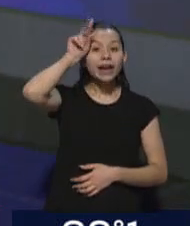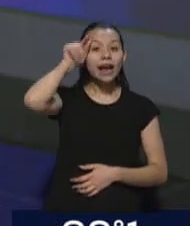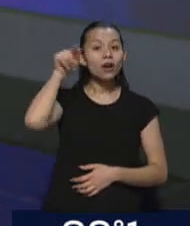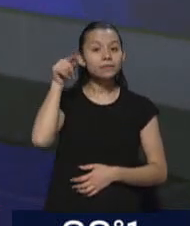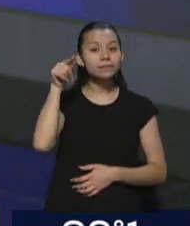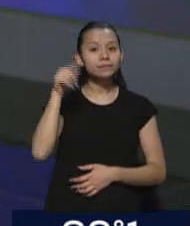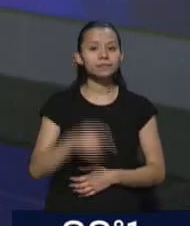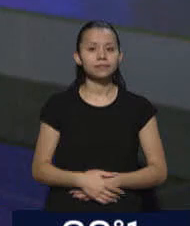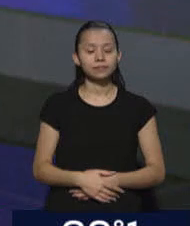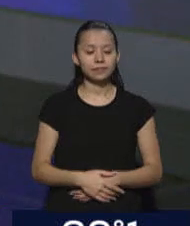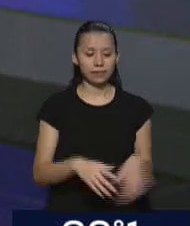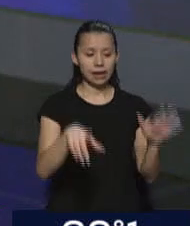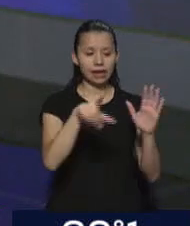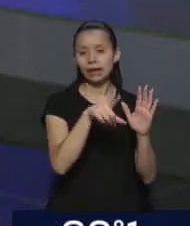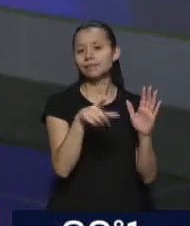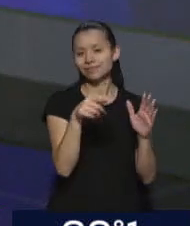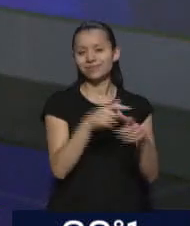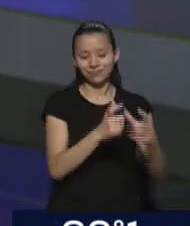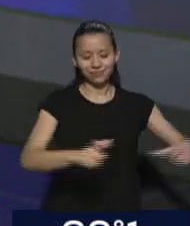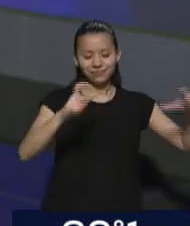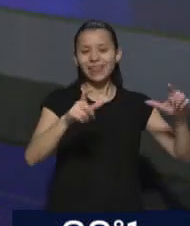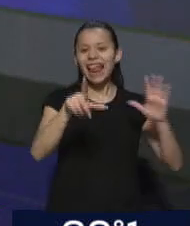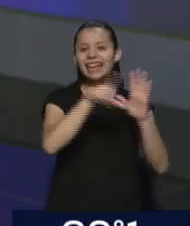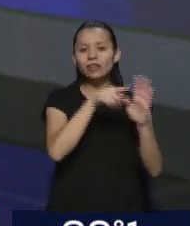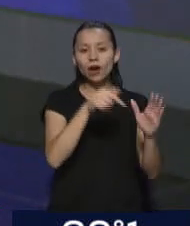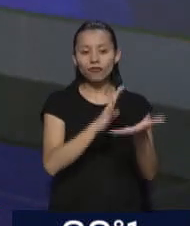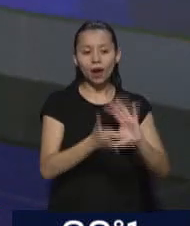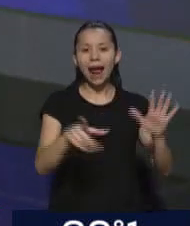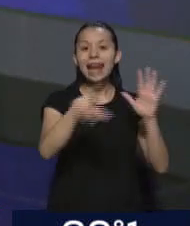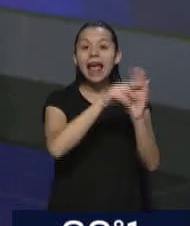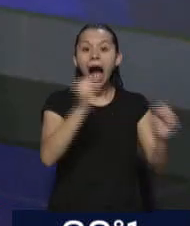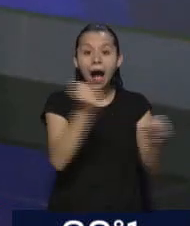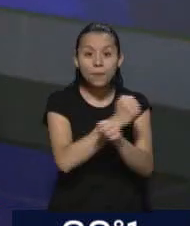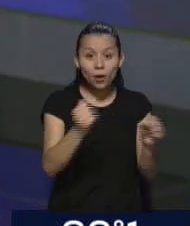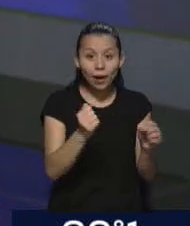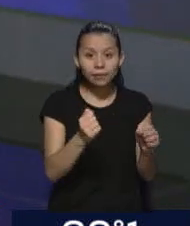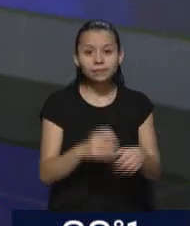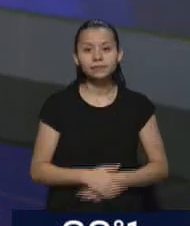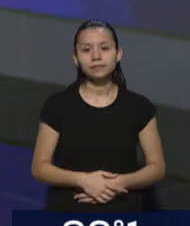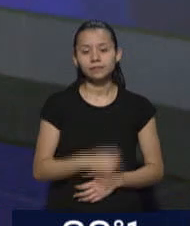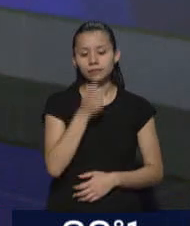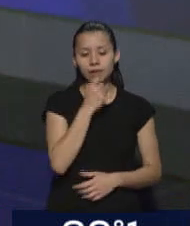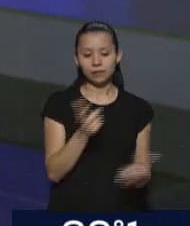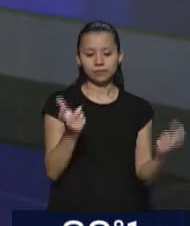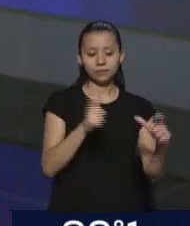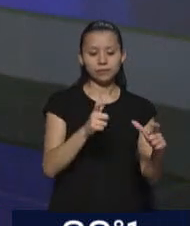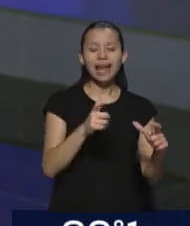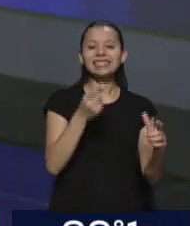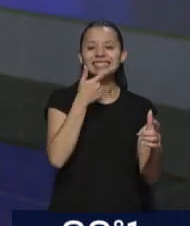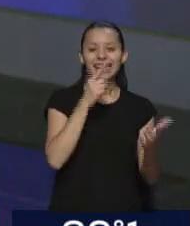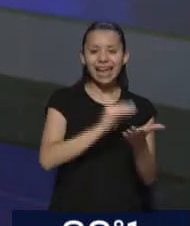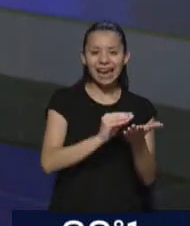la legislatura le apruebe la nueva ley de ministerios. ¿Cuándo lo aborda la legislatura? El Senado, mañana, inmediatamente